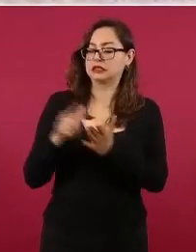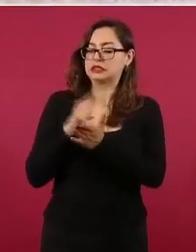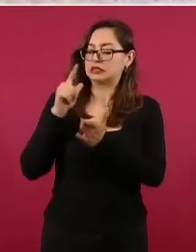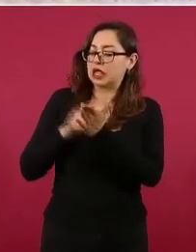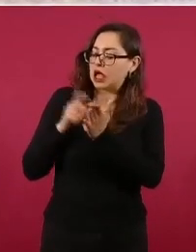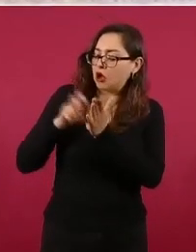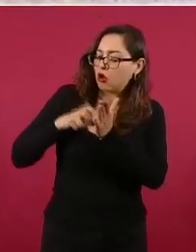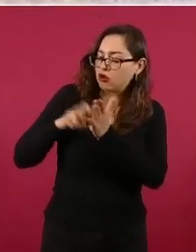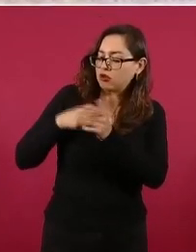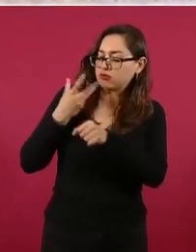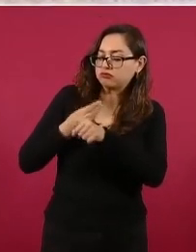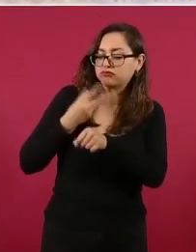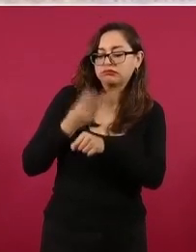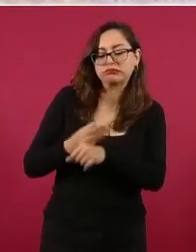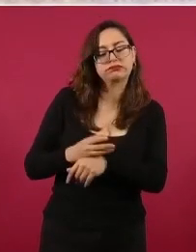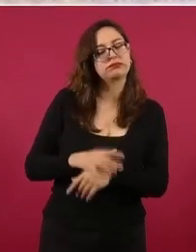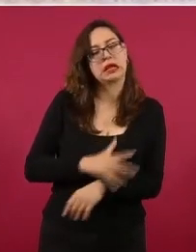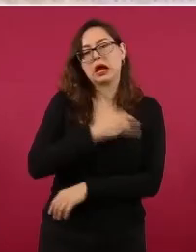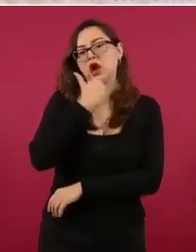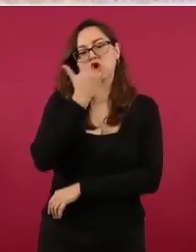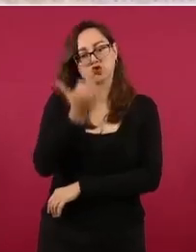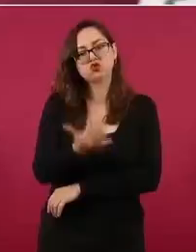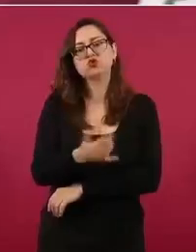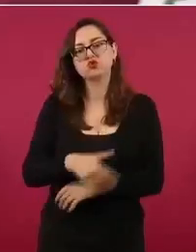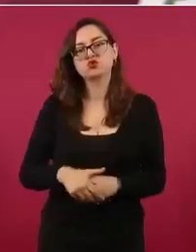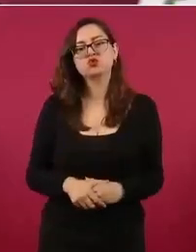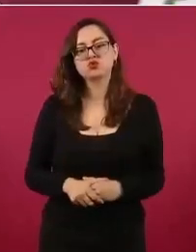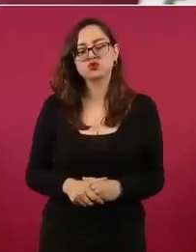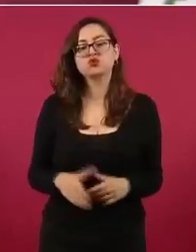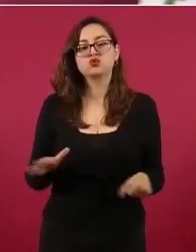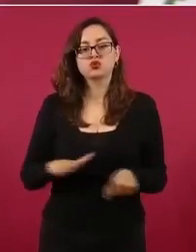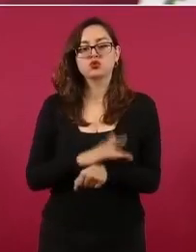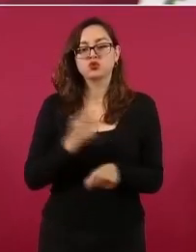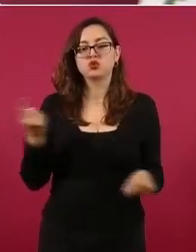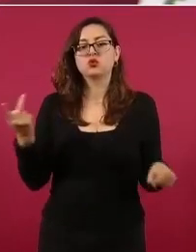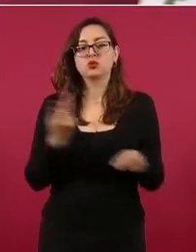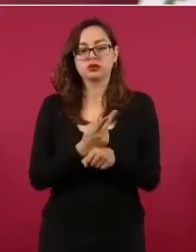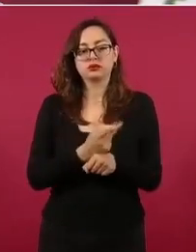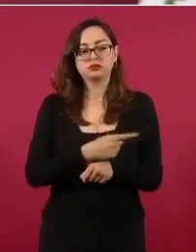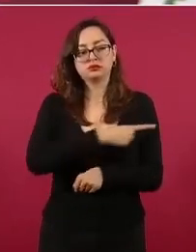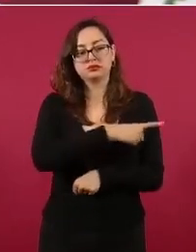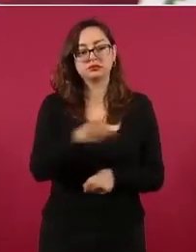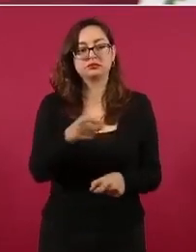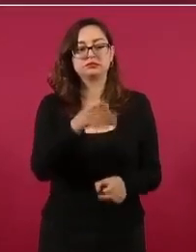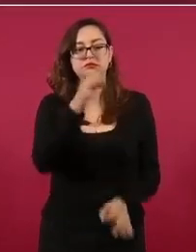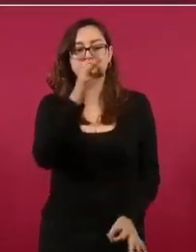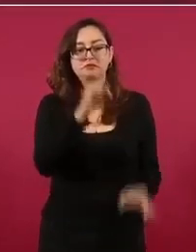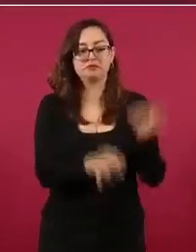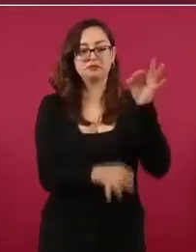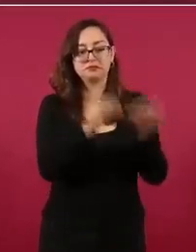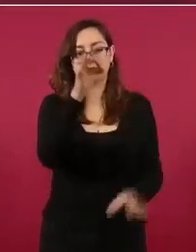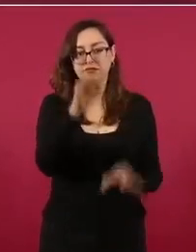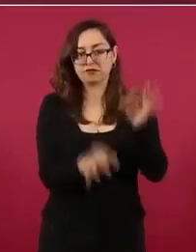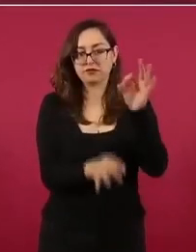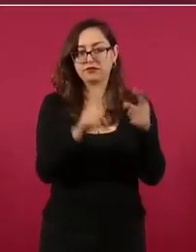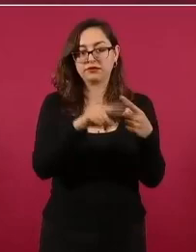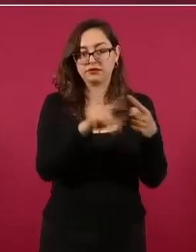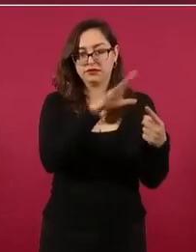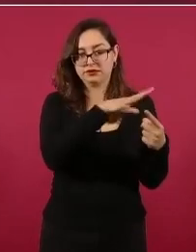correcta, porque fiscales generales y fiscales anticorrupción